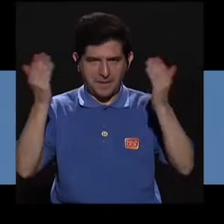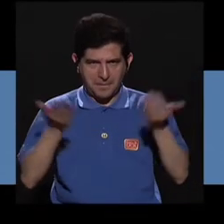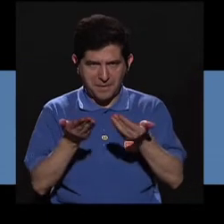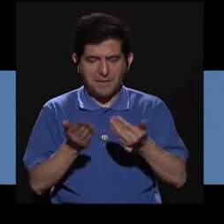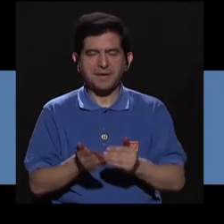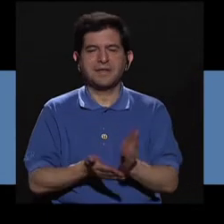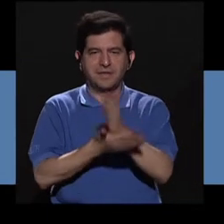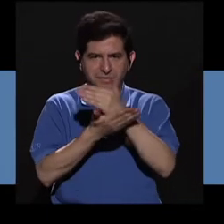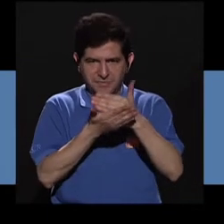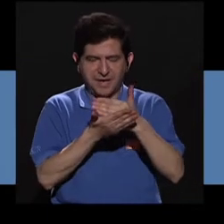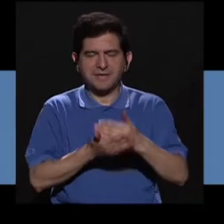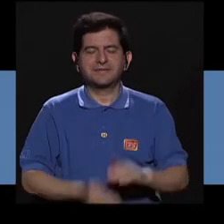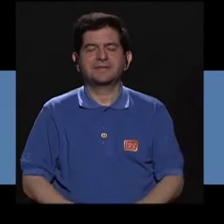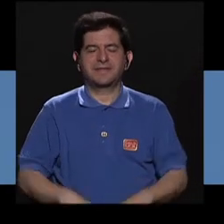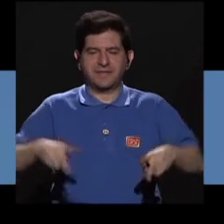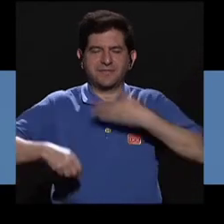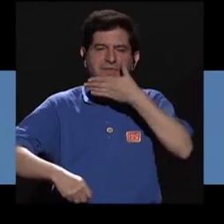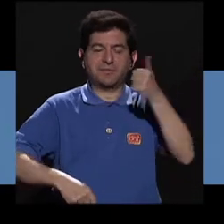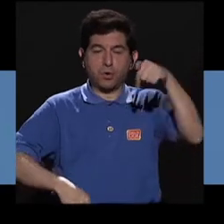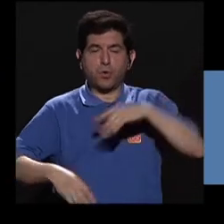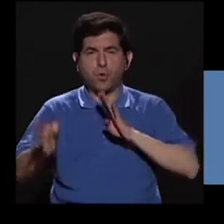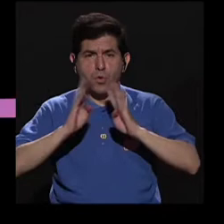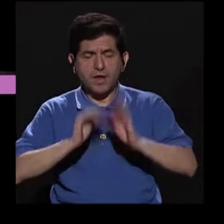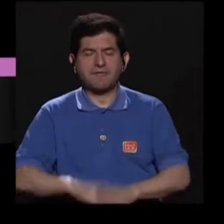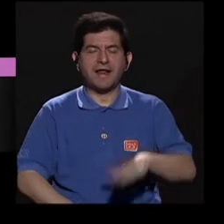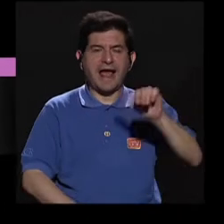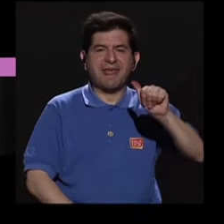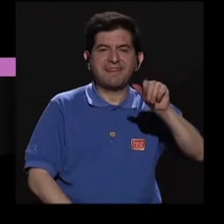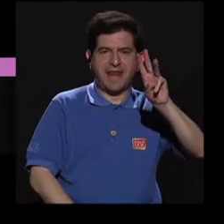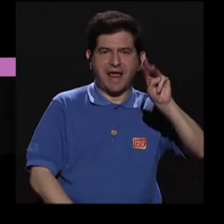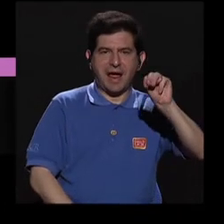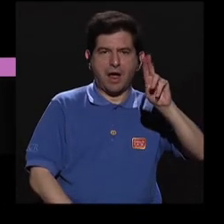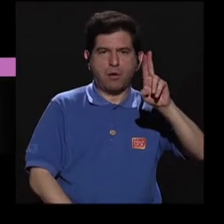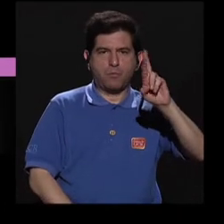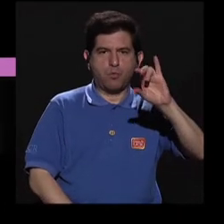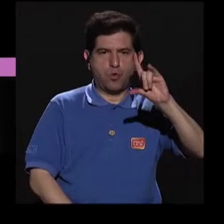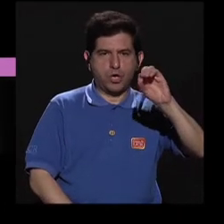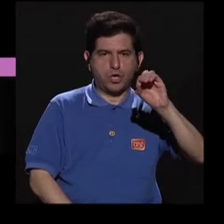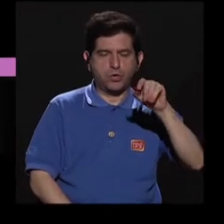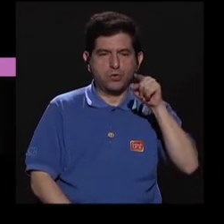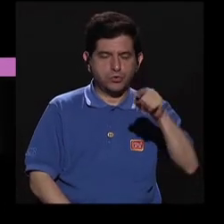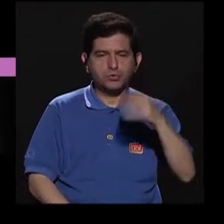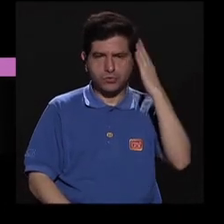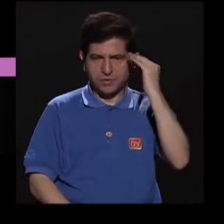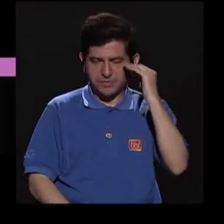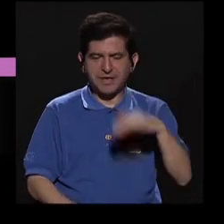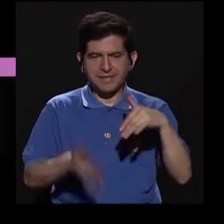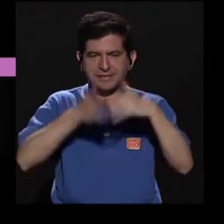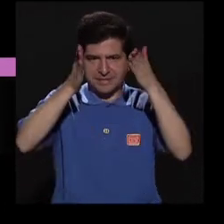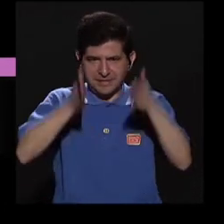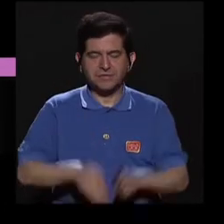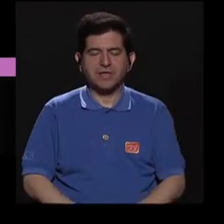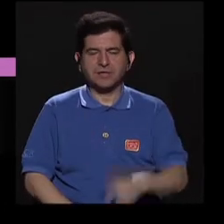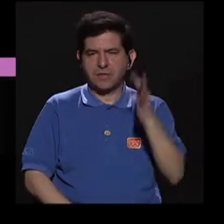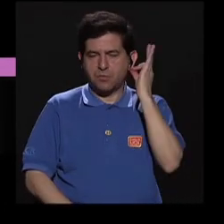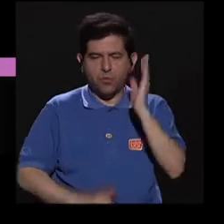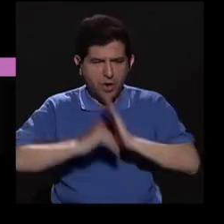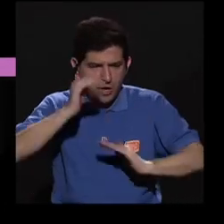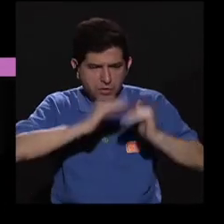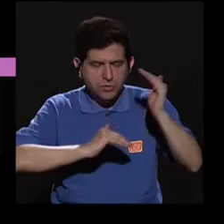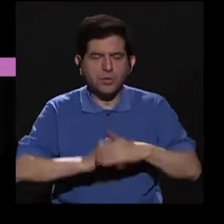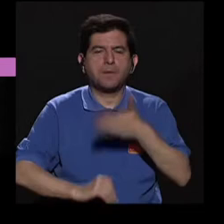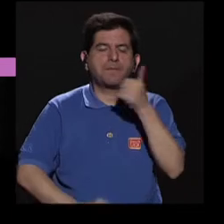Bienvenidos a esta sección de Vivir Mejor. Hoy vamos a conversar con Andrea Morillo acerca de su experiencia como estudiante en Mujeres